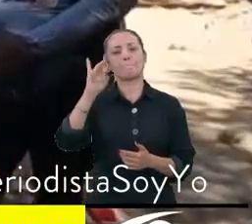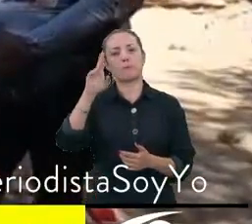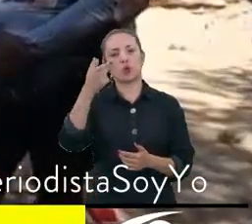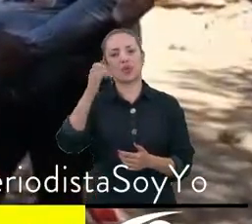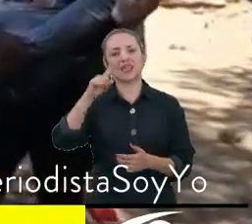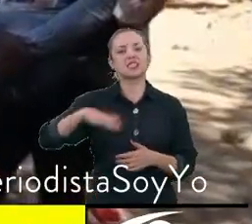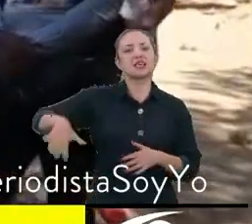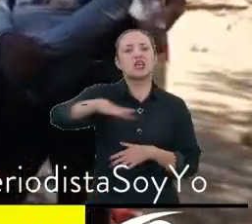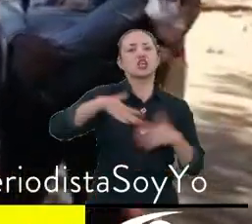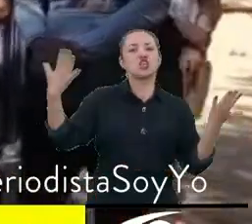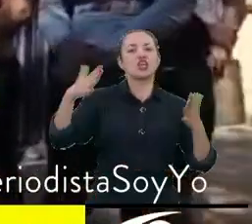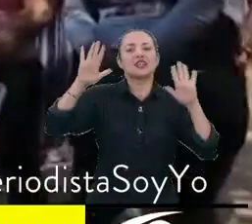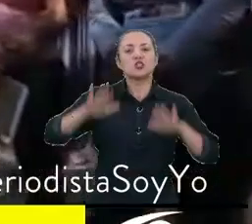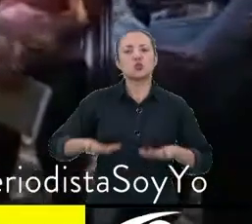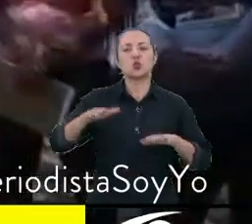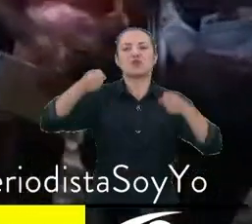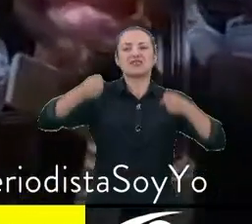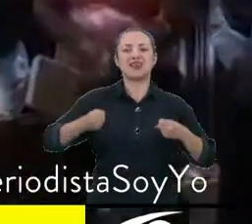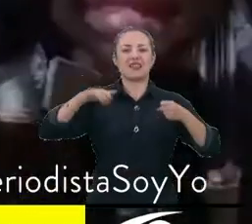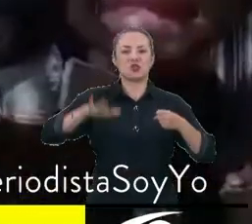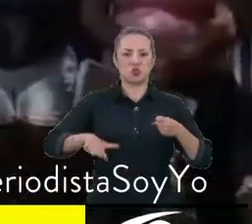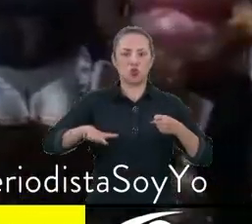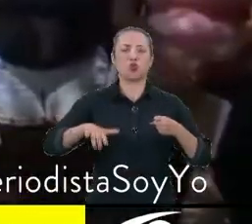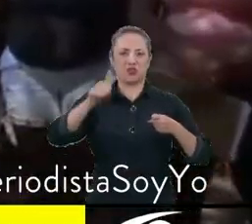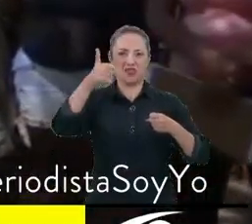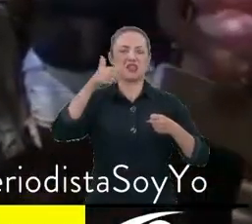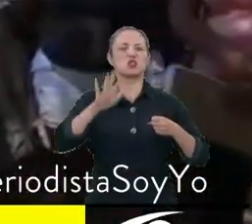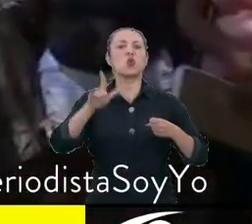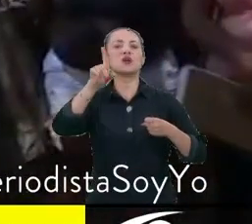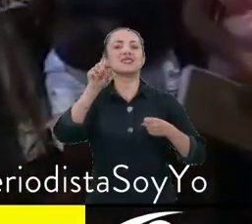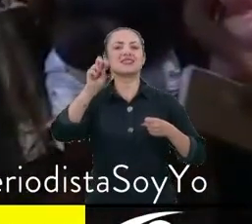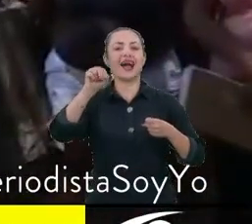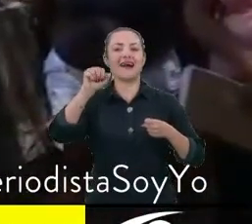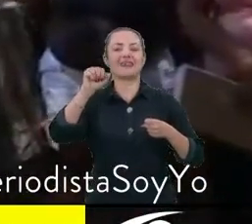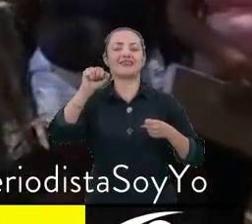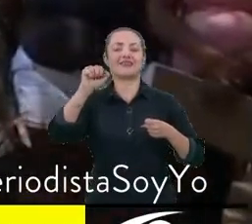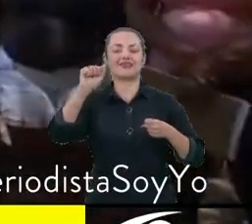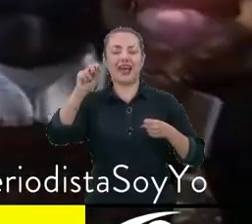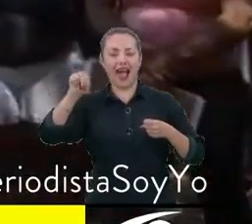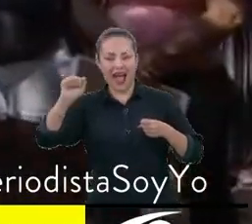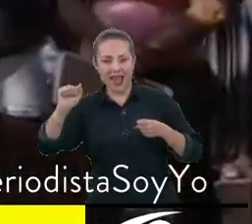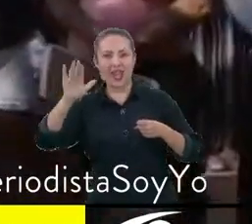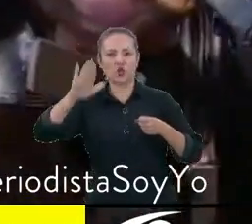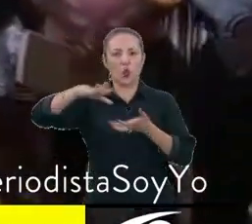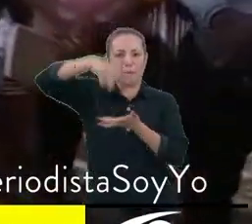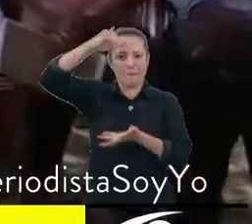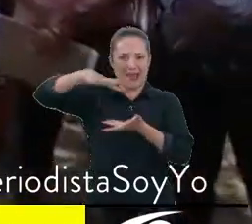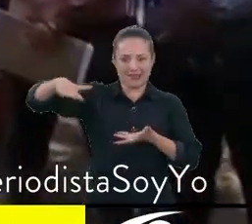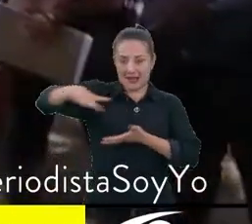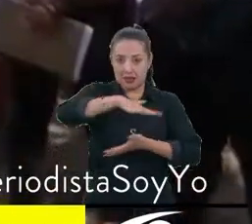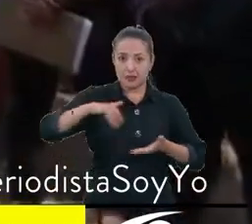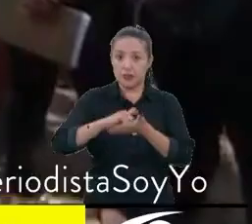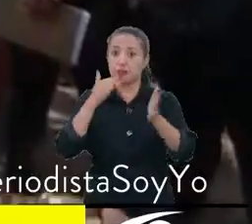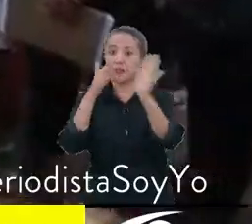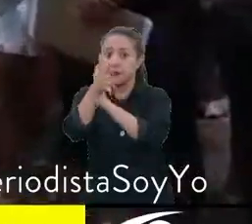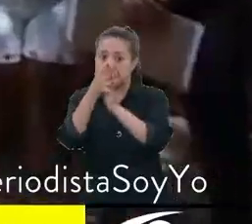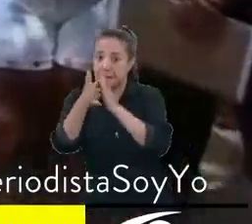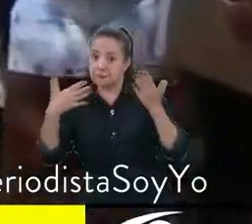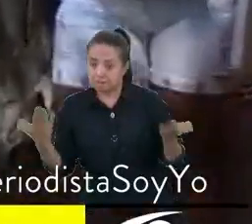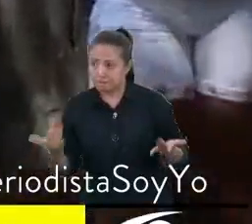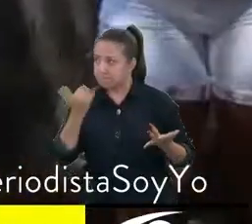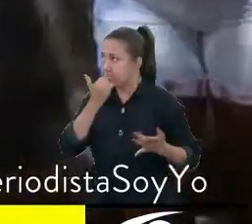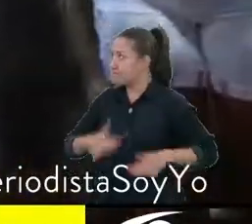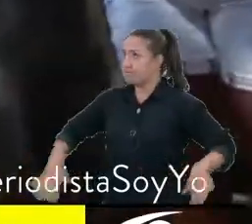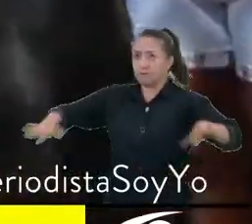Magdalena. Estamos mostrando con este video las condiciones en las cuales se encuentra nuestro colegio.